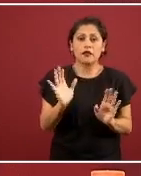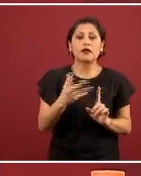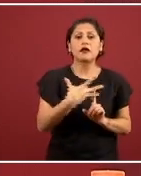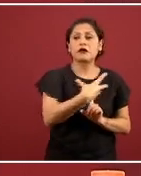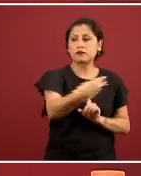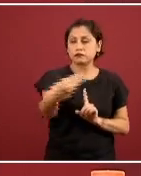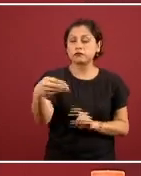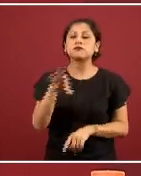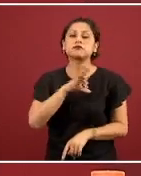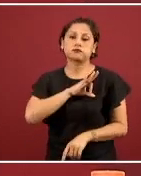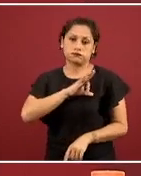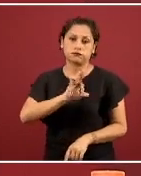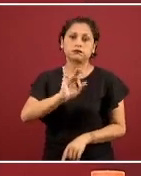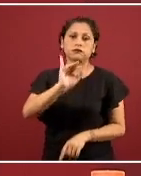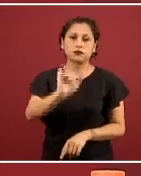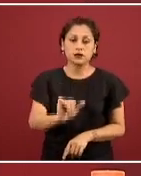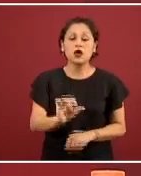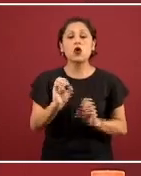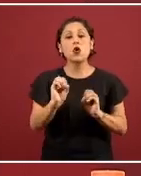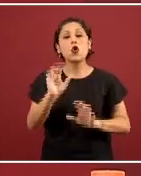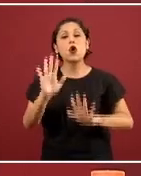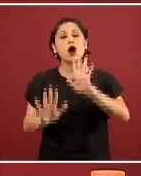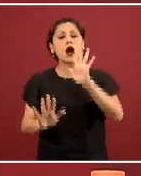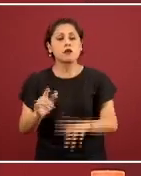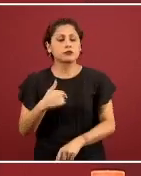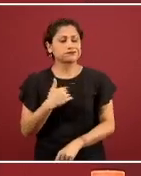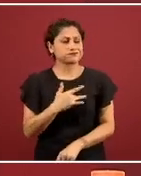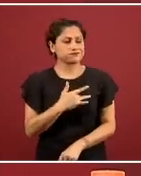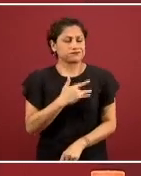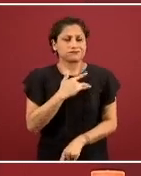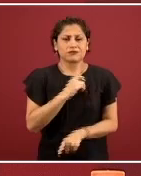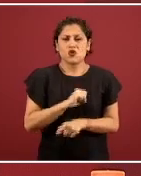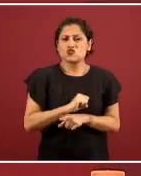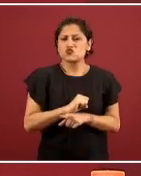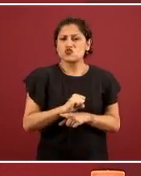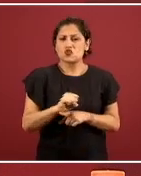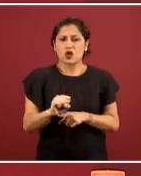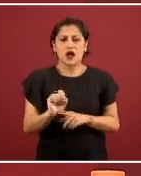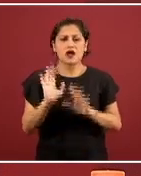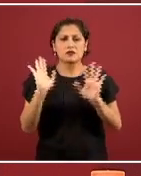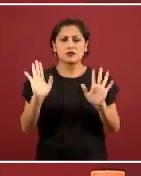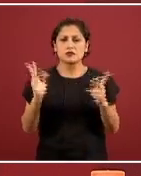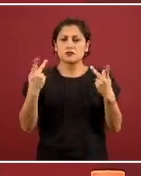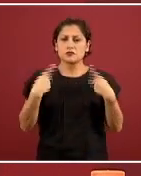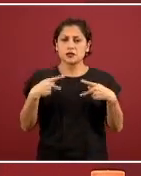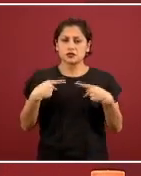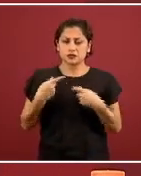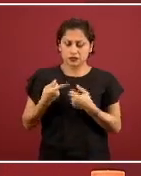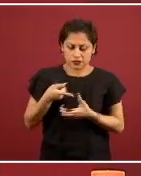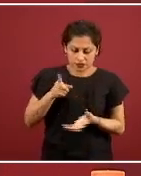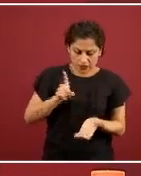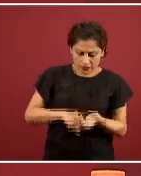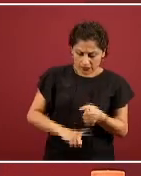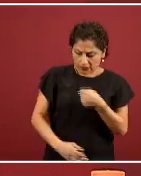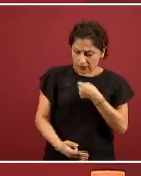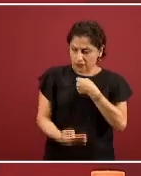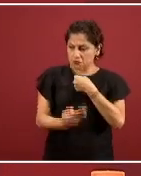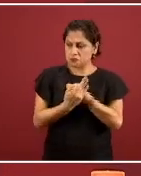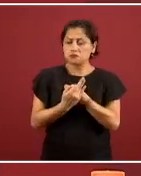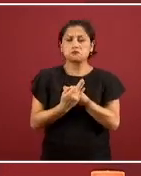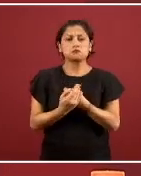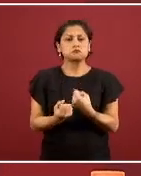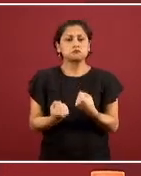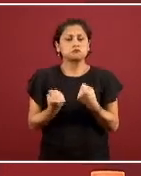los síntomas sean tan leves que haya personas que tienen una activa replicación viral, y por lo tanto, una propagación